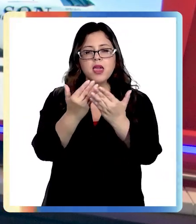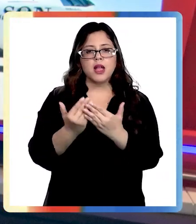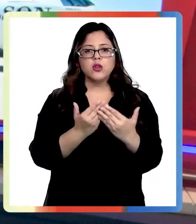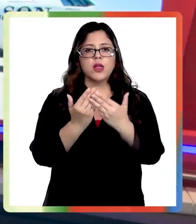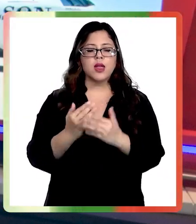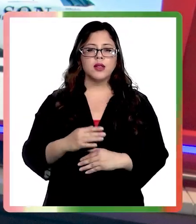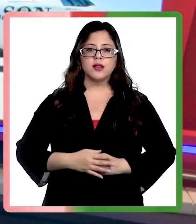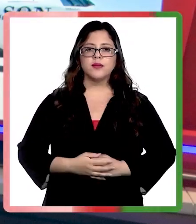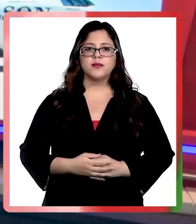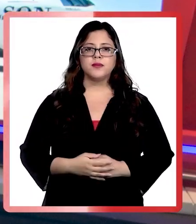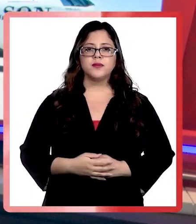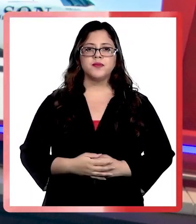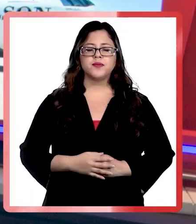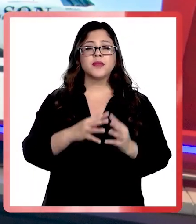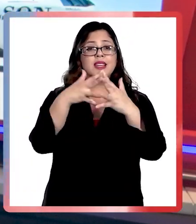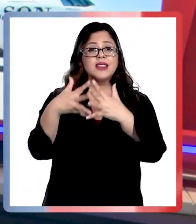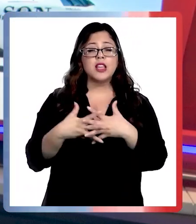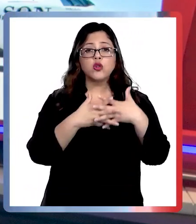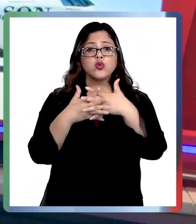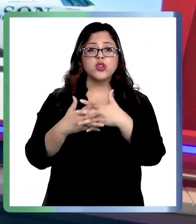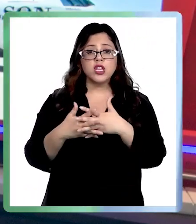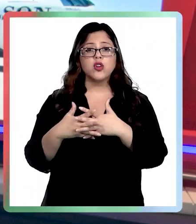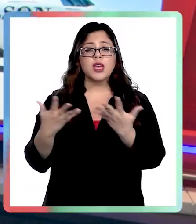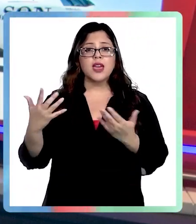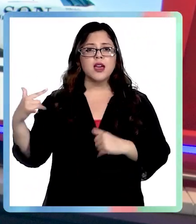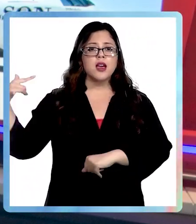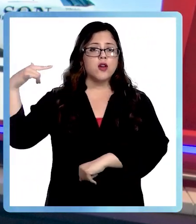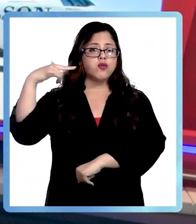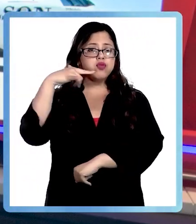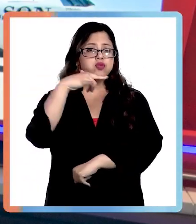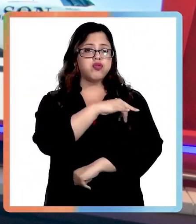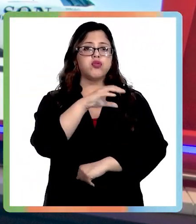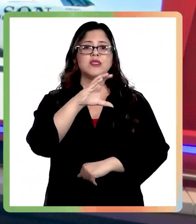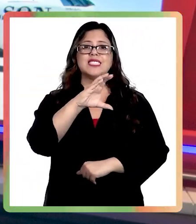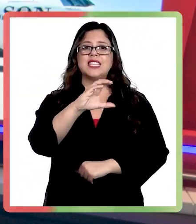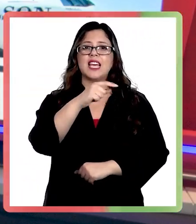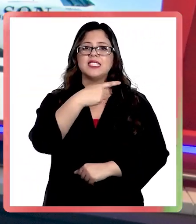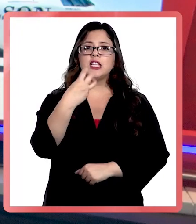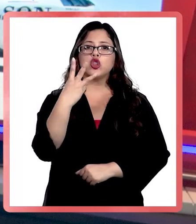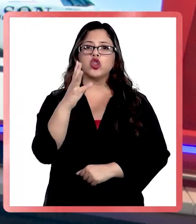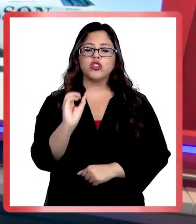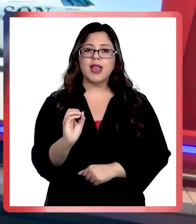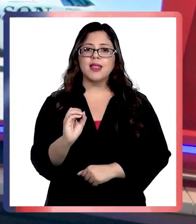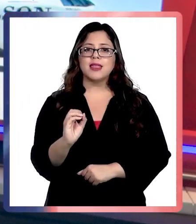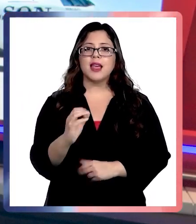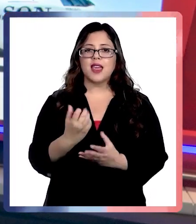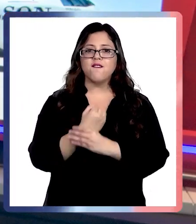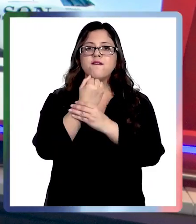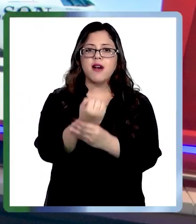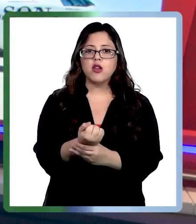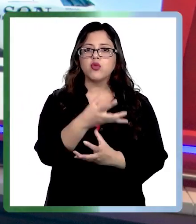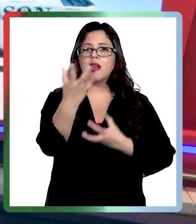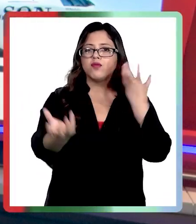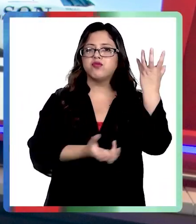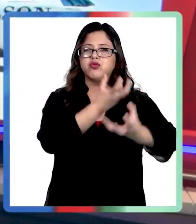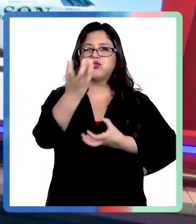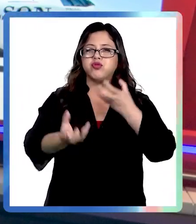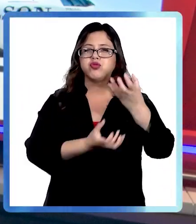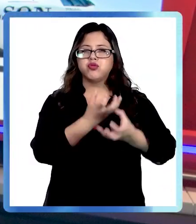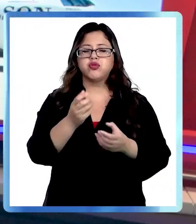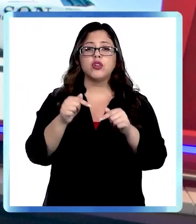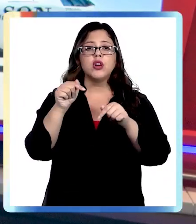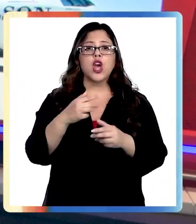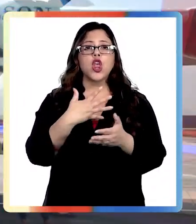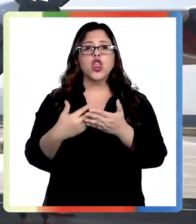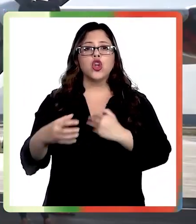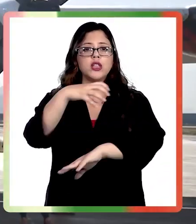Desde los Estados Unidos llegó a Chile un avión Hércules C-130 que se va a sumar al combate a los incendios y tendrá como base la región del